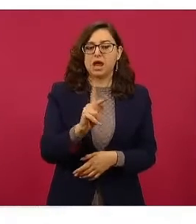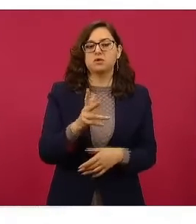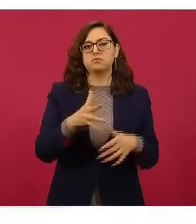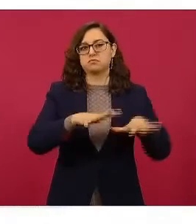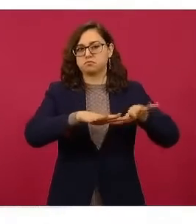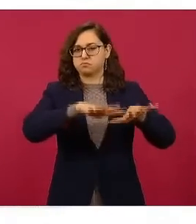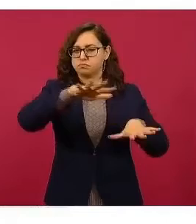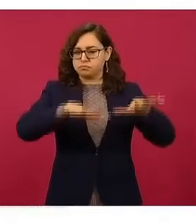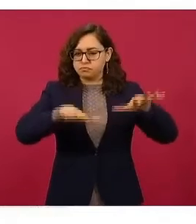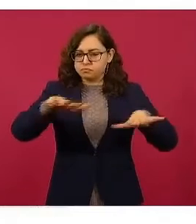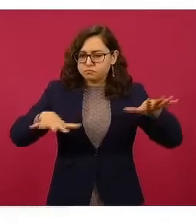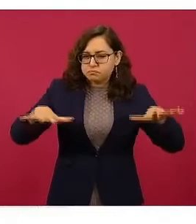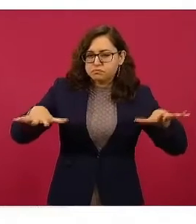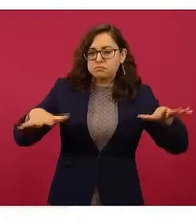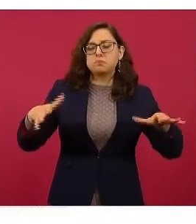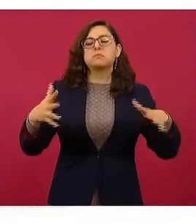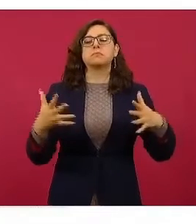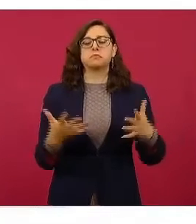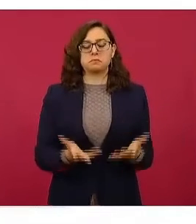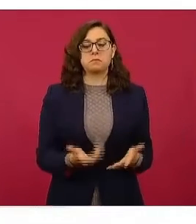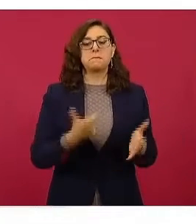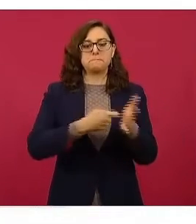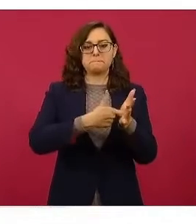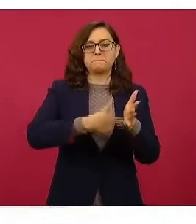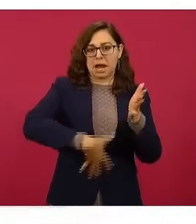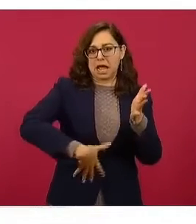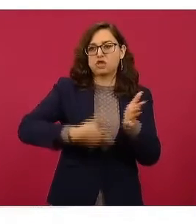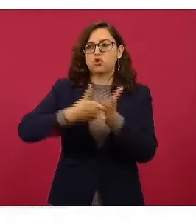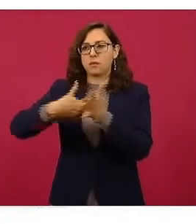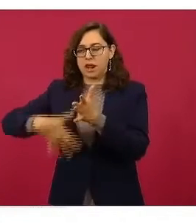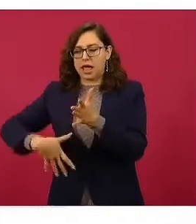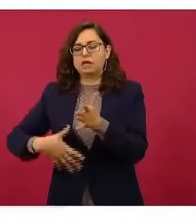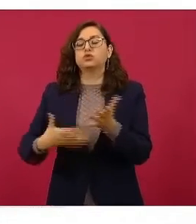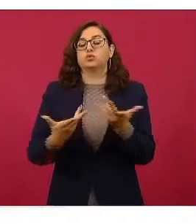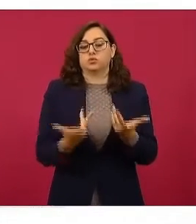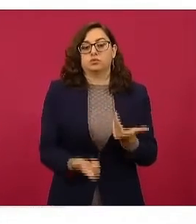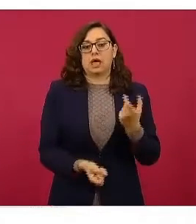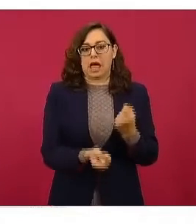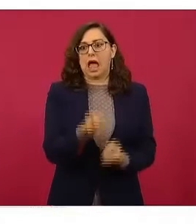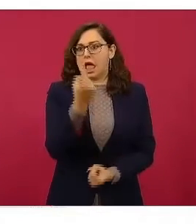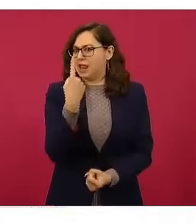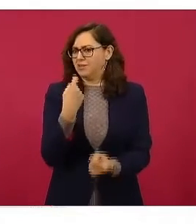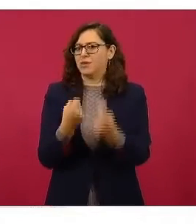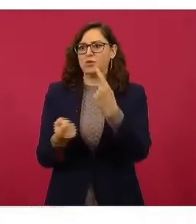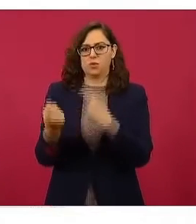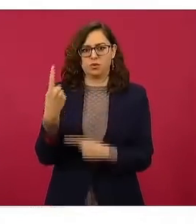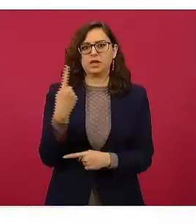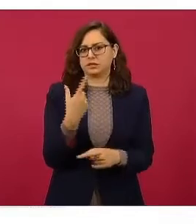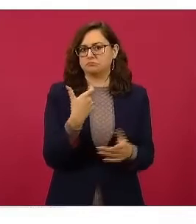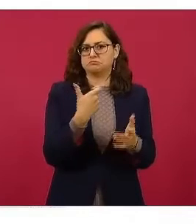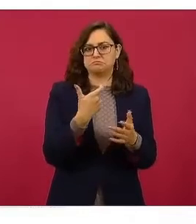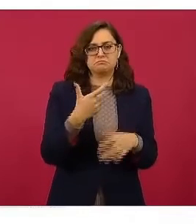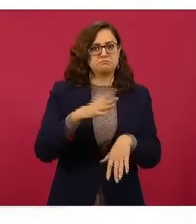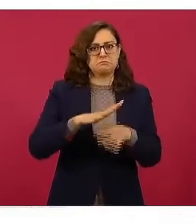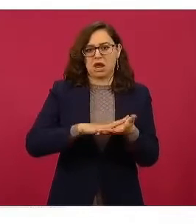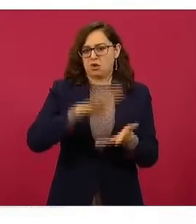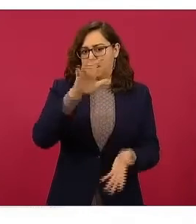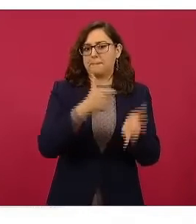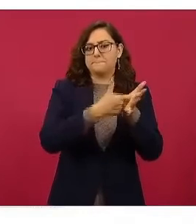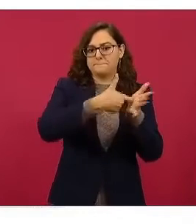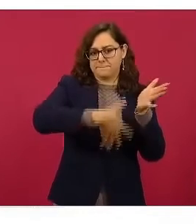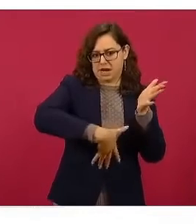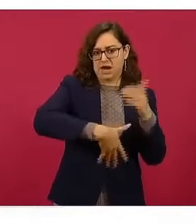y una que otra también, que lo da mucho más barato. De hecho, hay más que dan barato que dan caro. 22